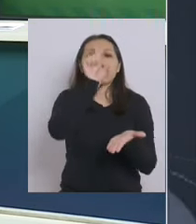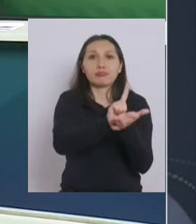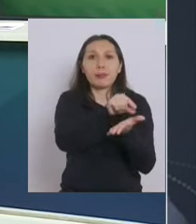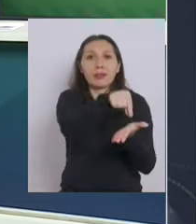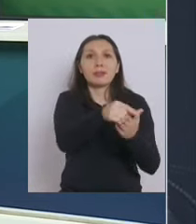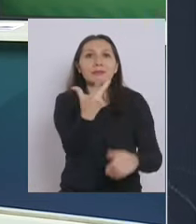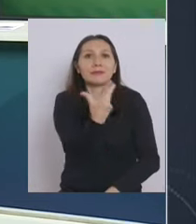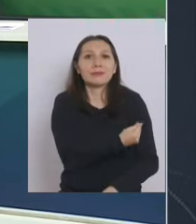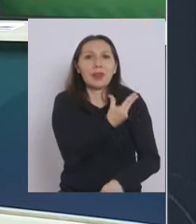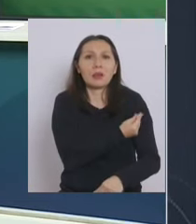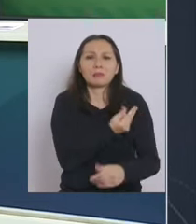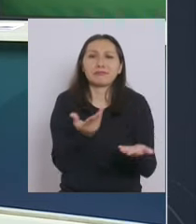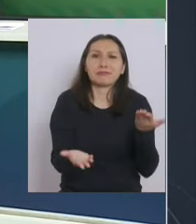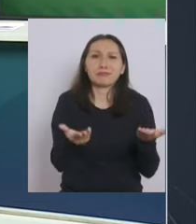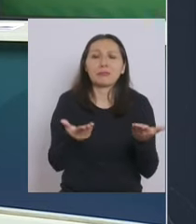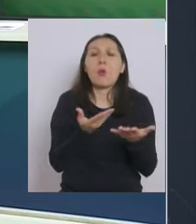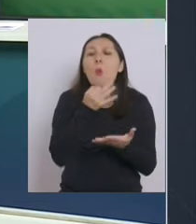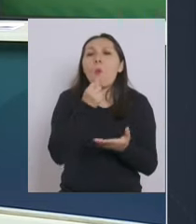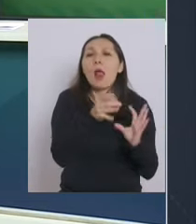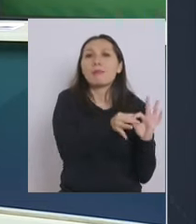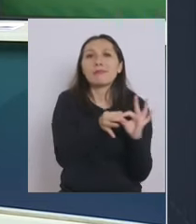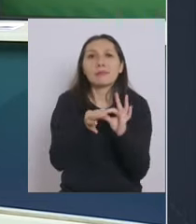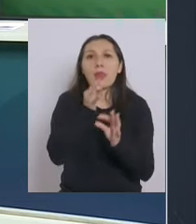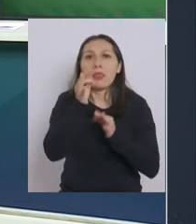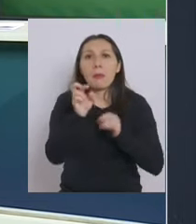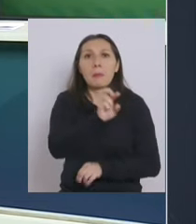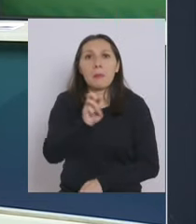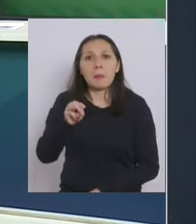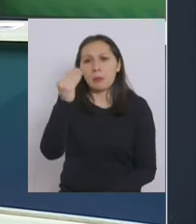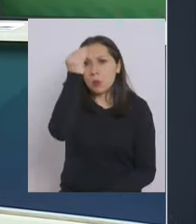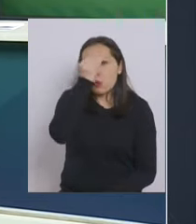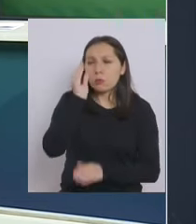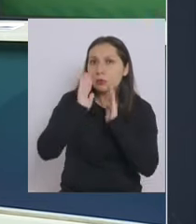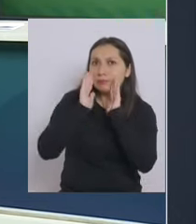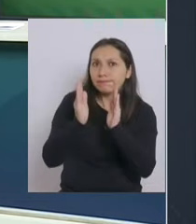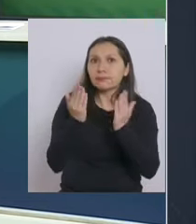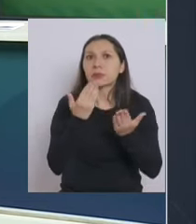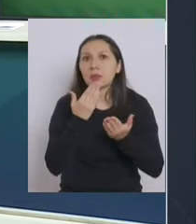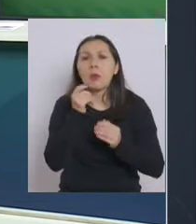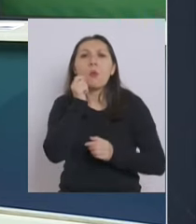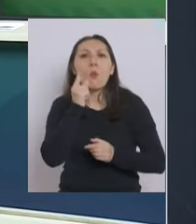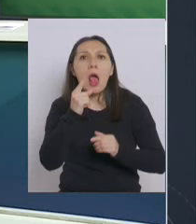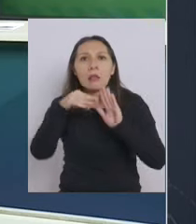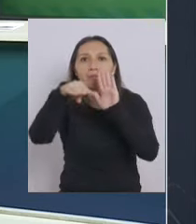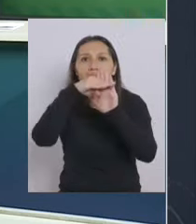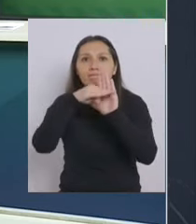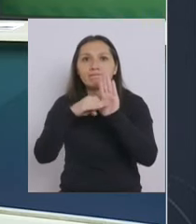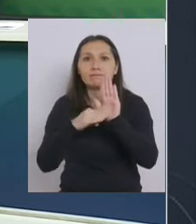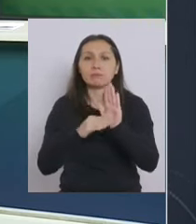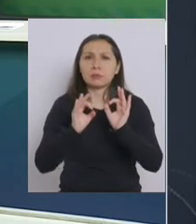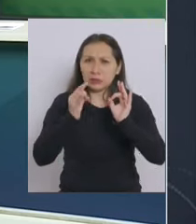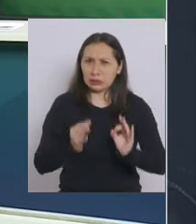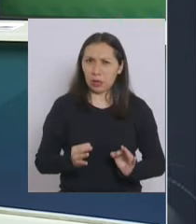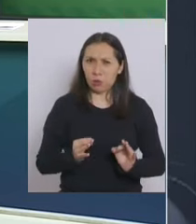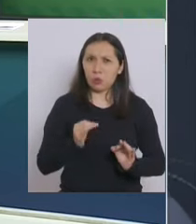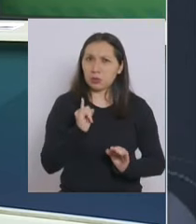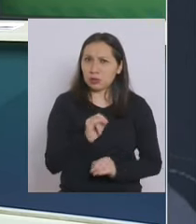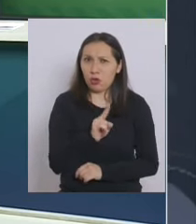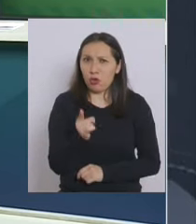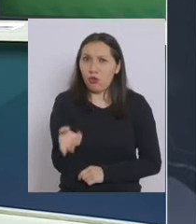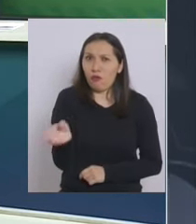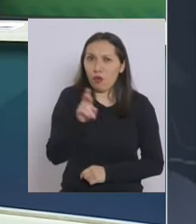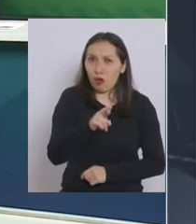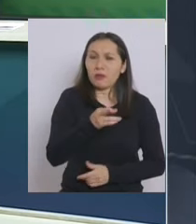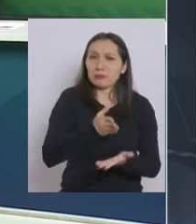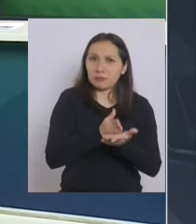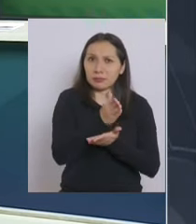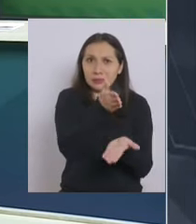cuál es el mensaje para los padres que están preocupados y atentos también a cuáles son las medidas si es seguro o no volver a